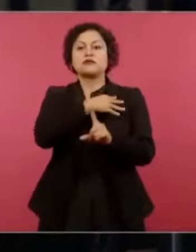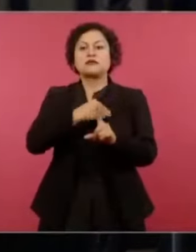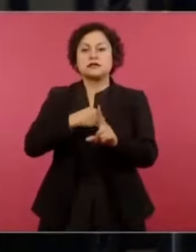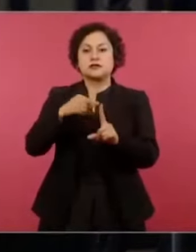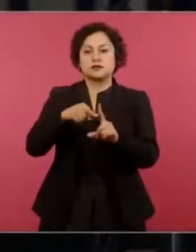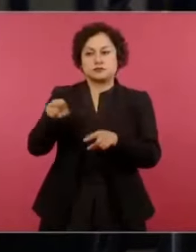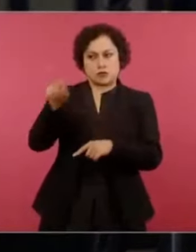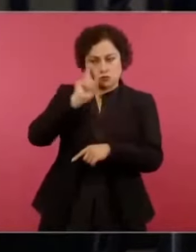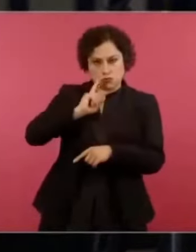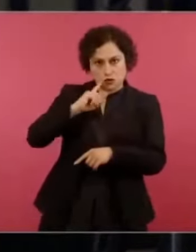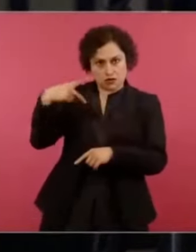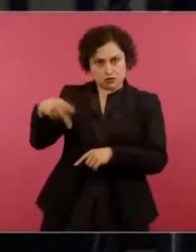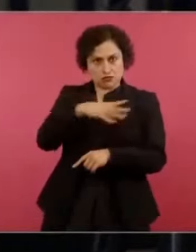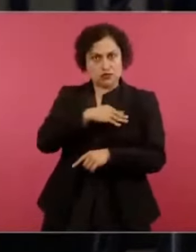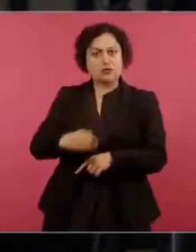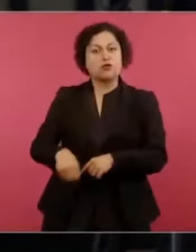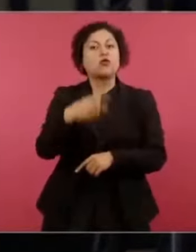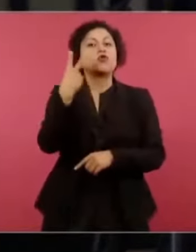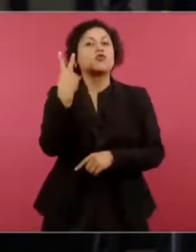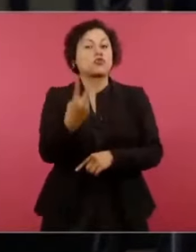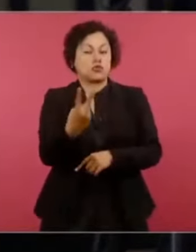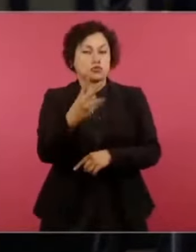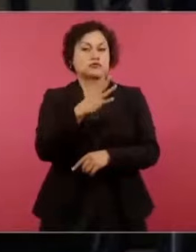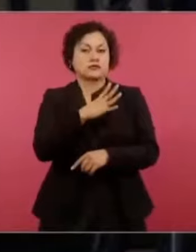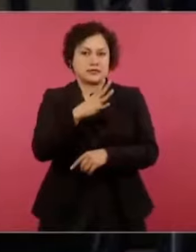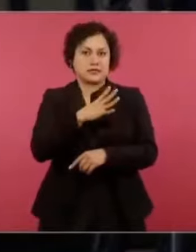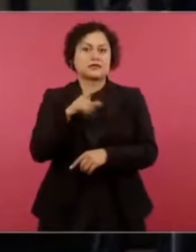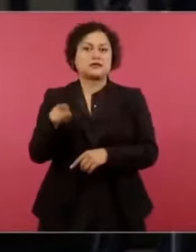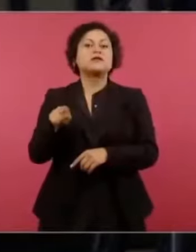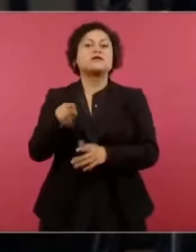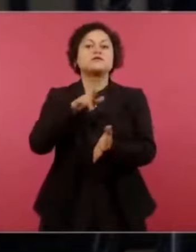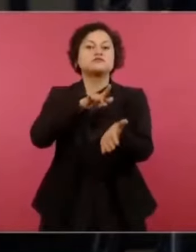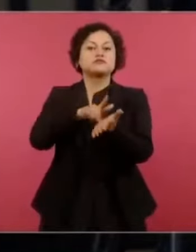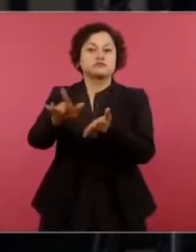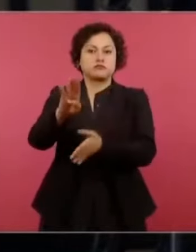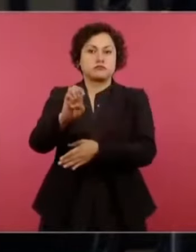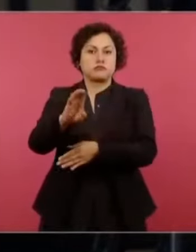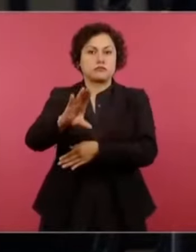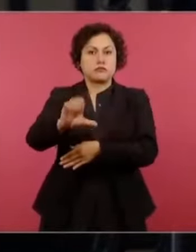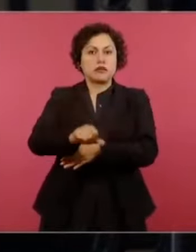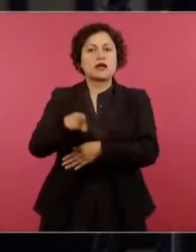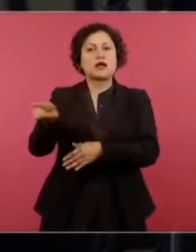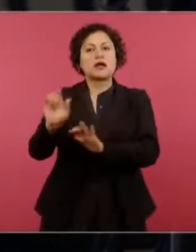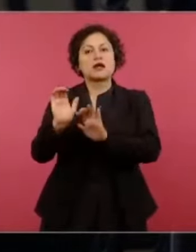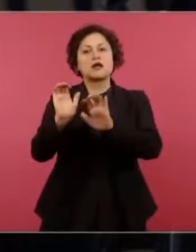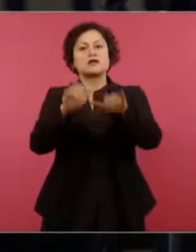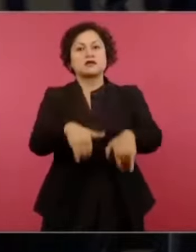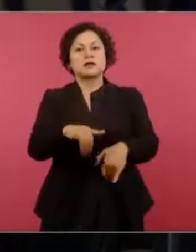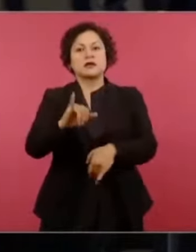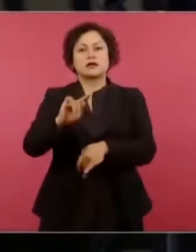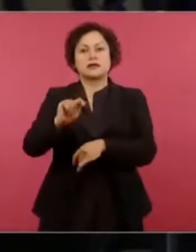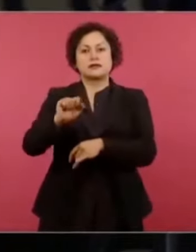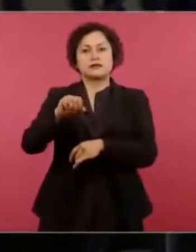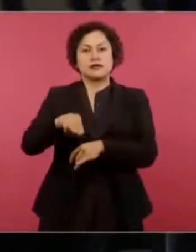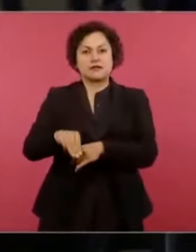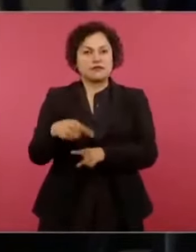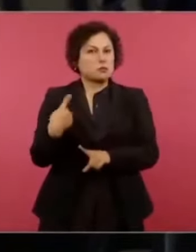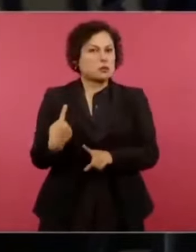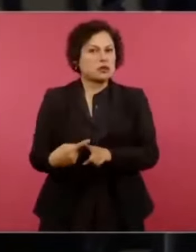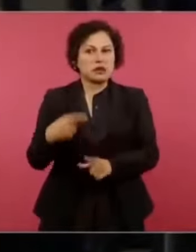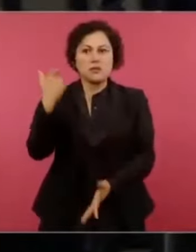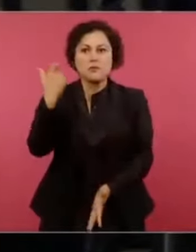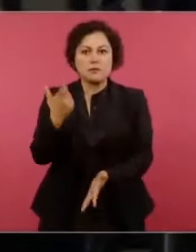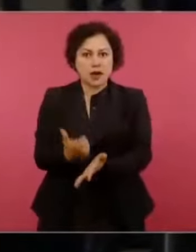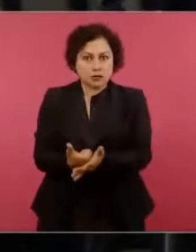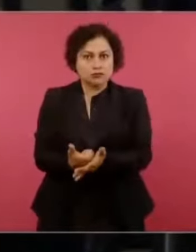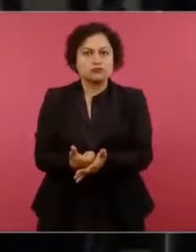Cazar, son dos, recibieron la beca para estudiar en el ITAM. Eso nos costó a los mexicanos 1.8